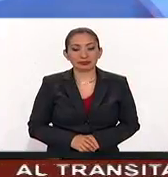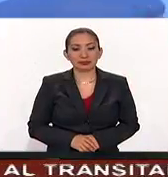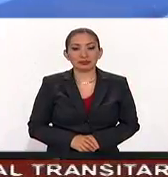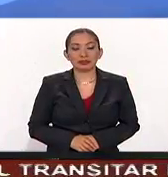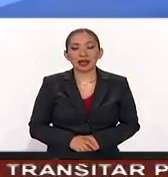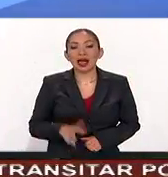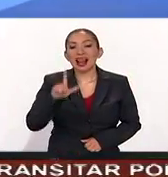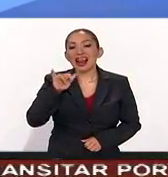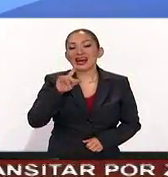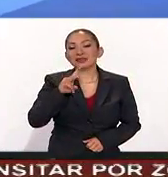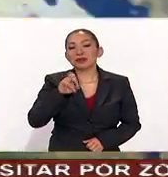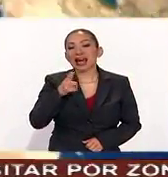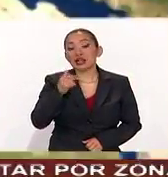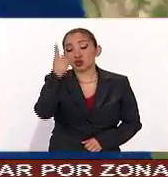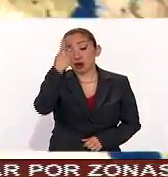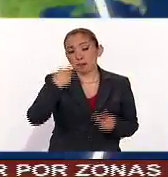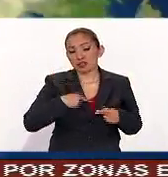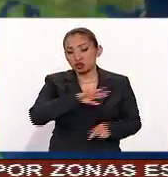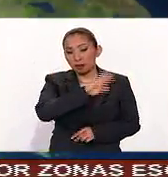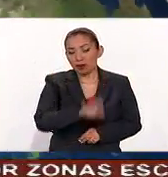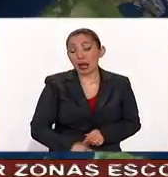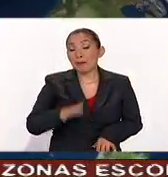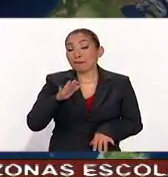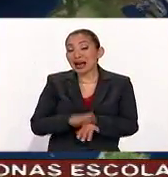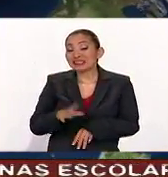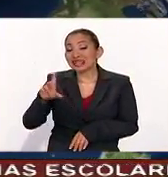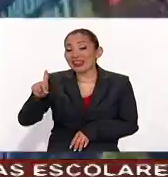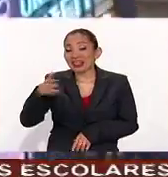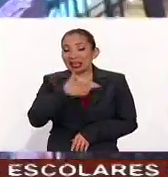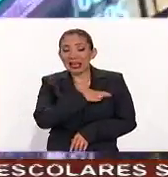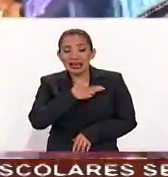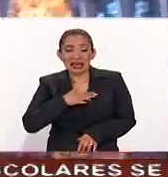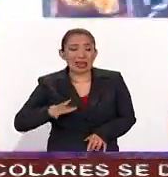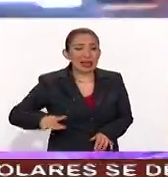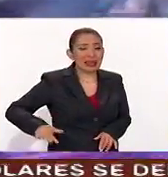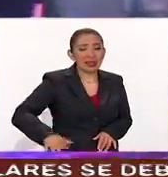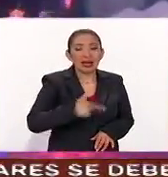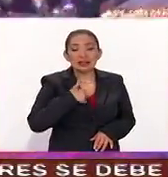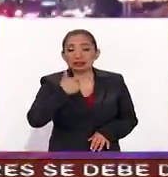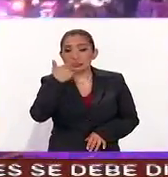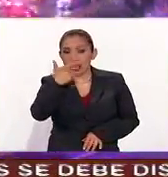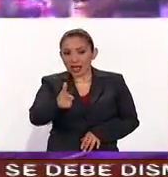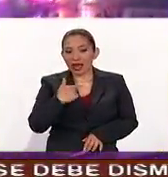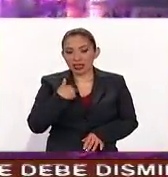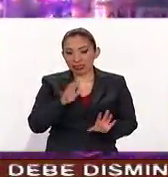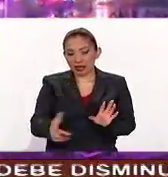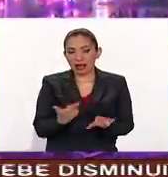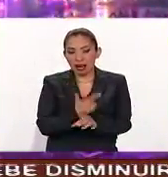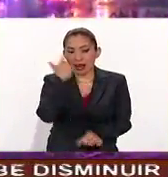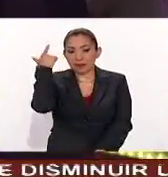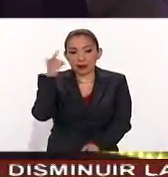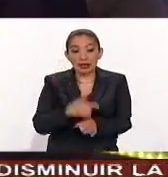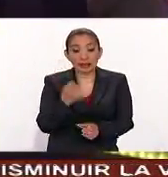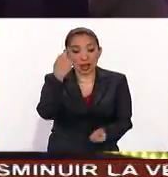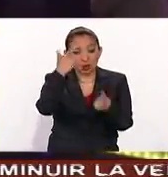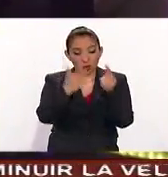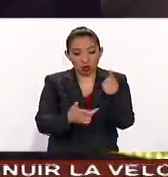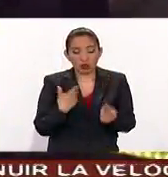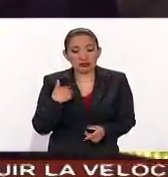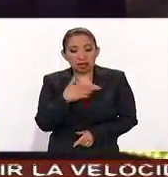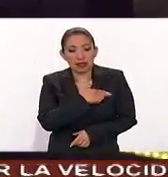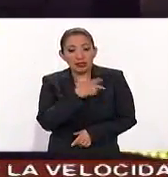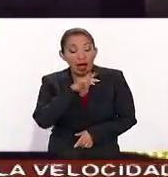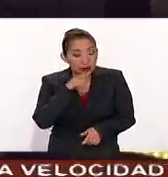En Las Vegas, Nevada, una persona murió y más de 30 resultaron heridas. Siete se encontrarán en estado crítico. Además, entre las víctimas